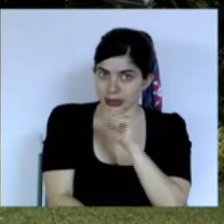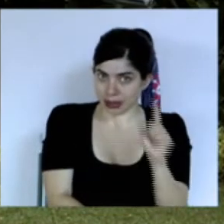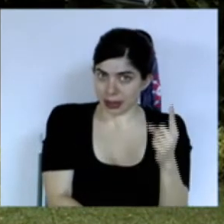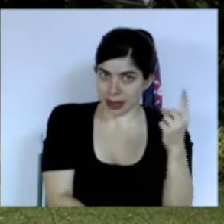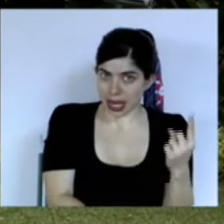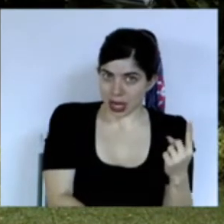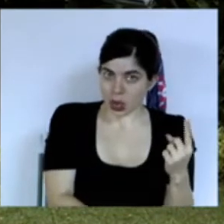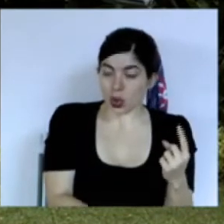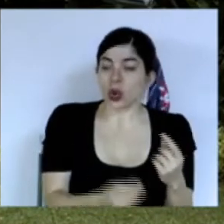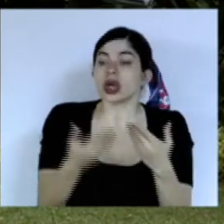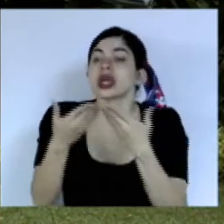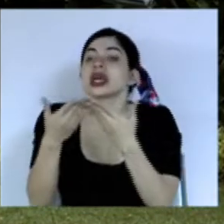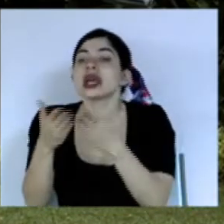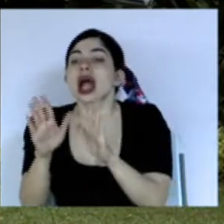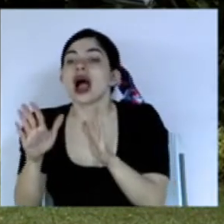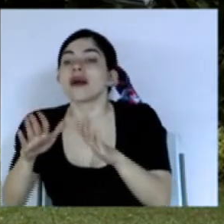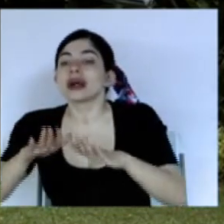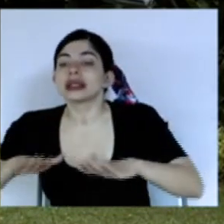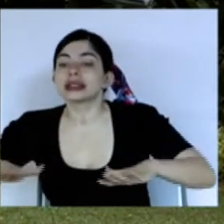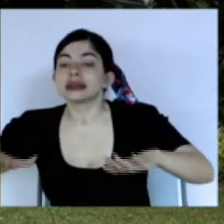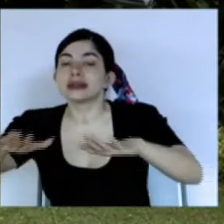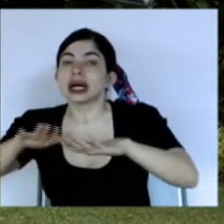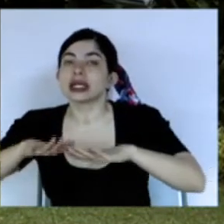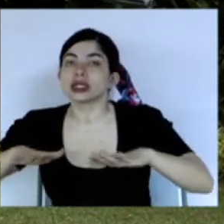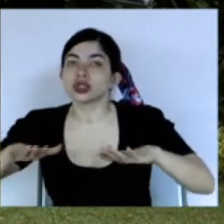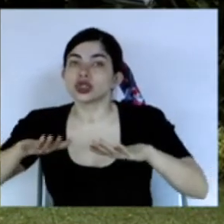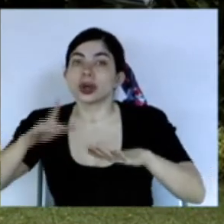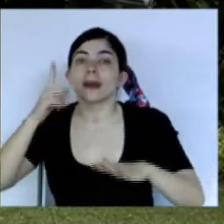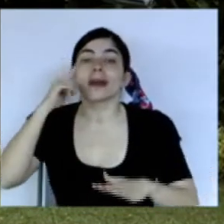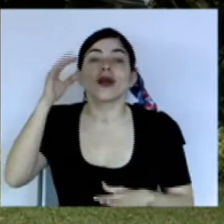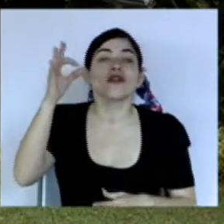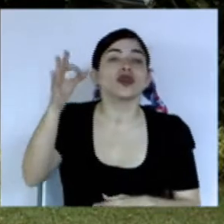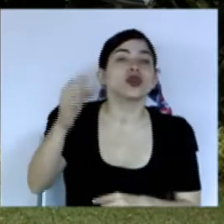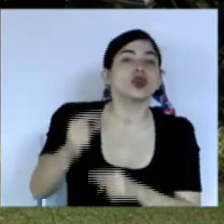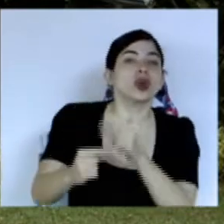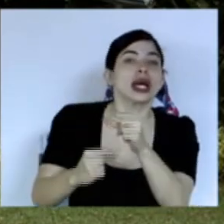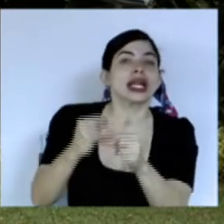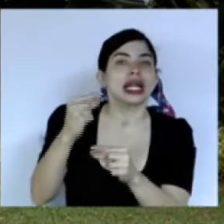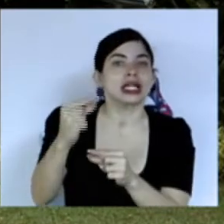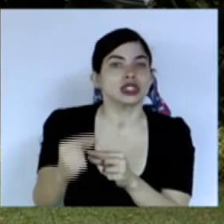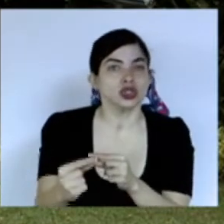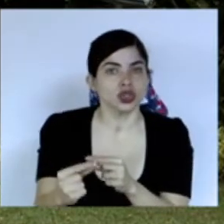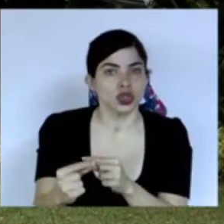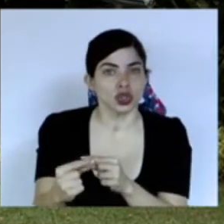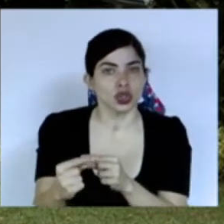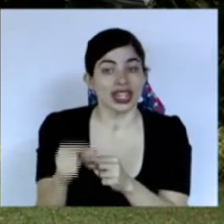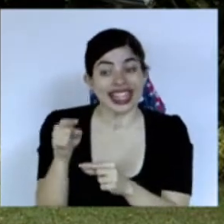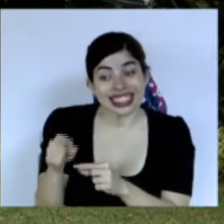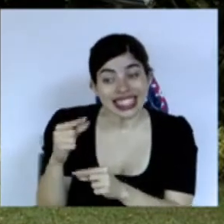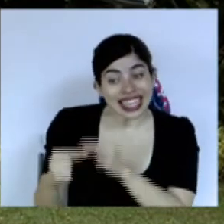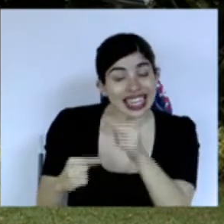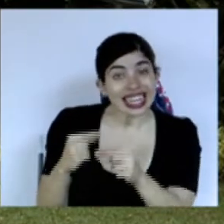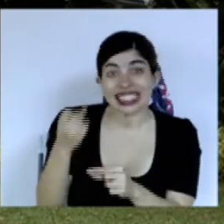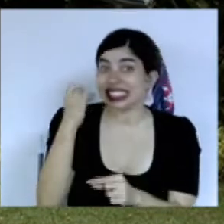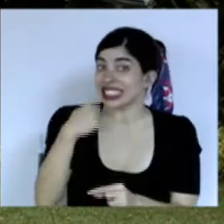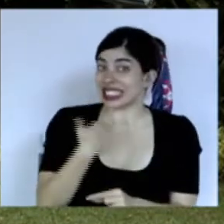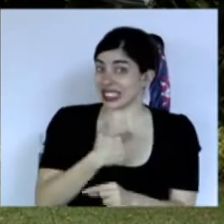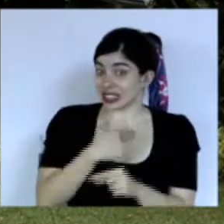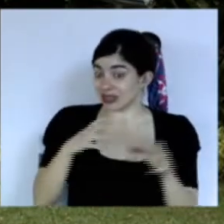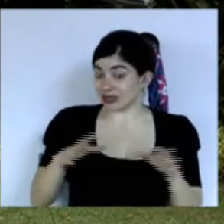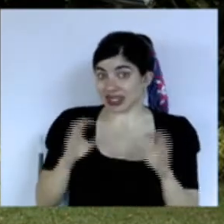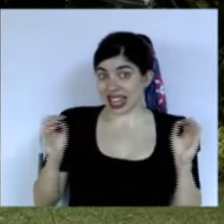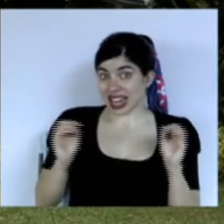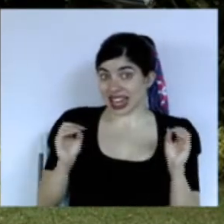y que se le abra espacio a una futura generación de la cual si no tomamos acciones